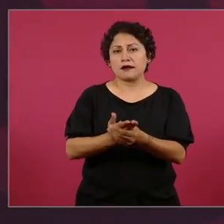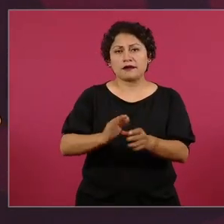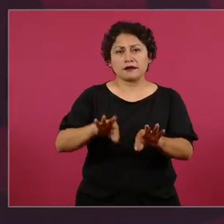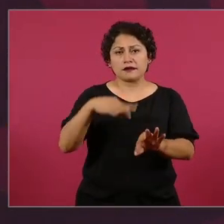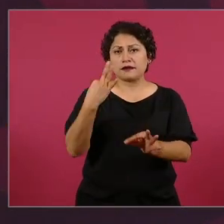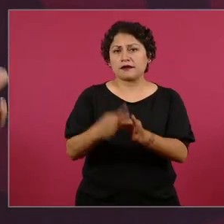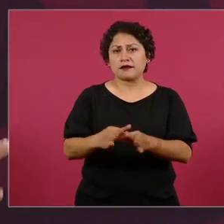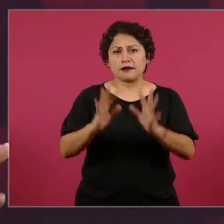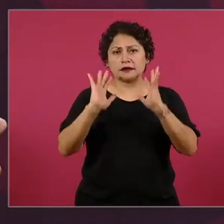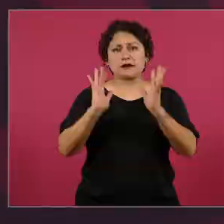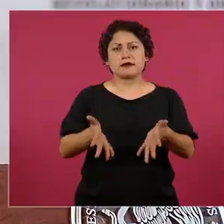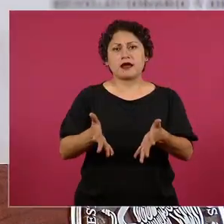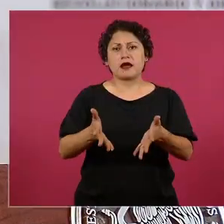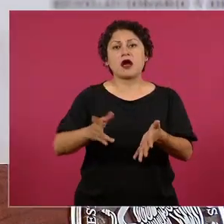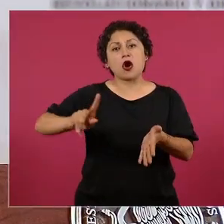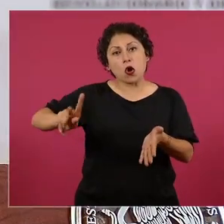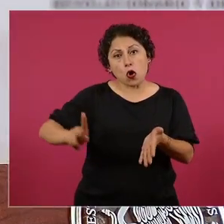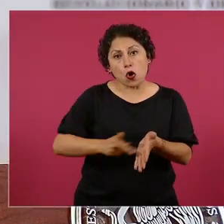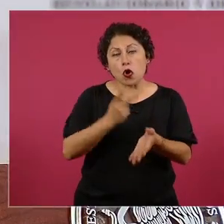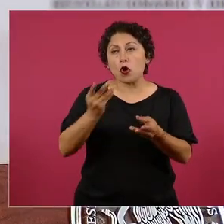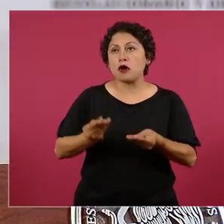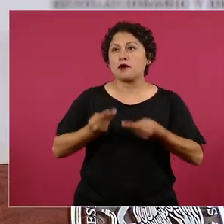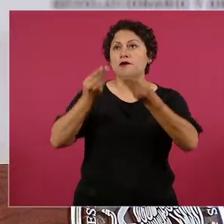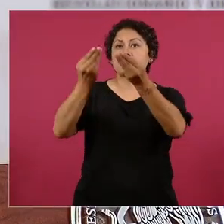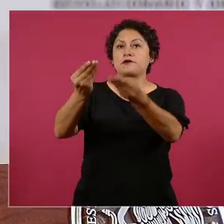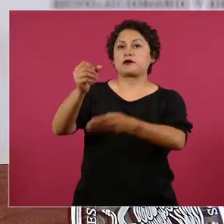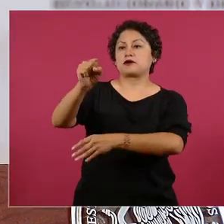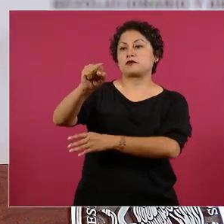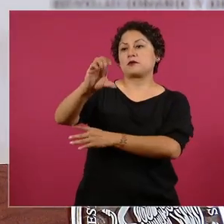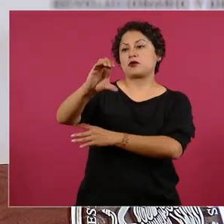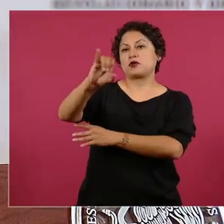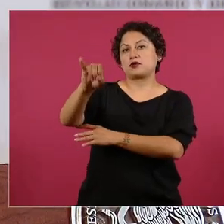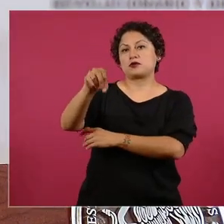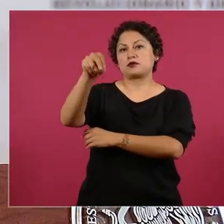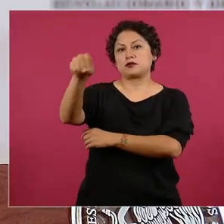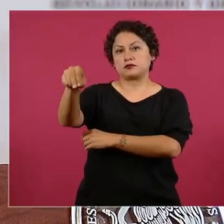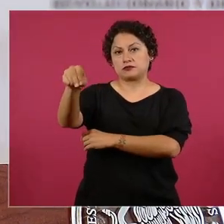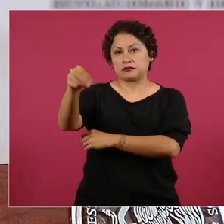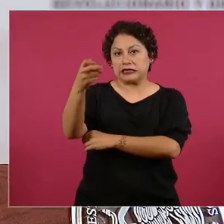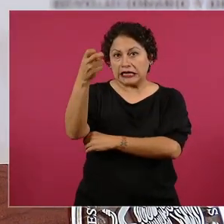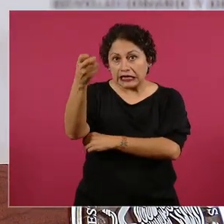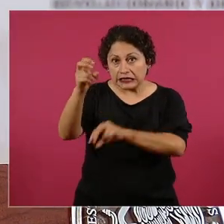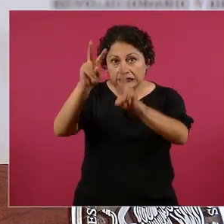porque no hay un problema de inconstitucionalidad,